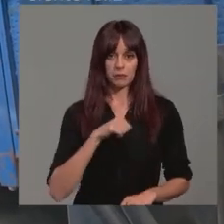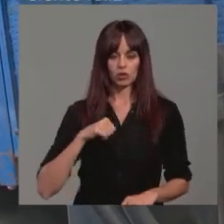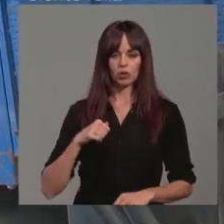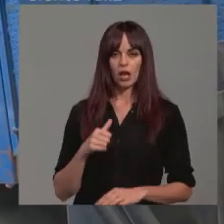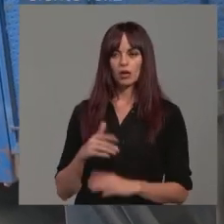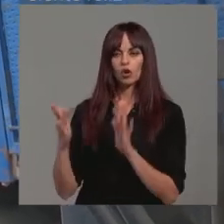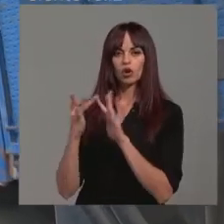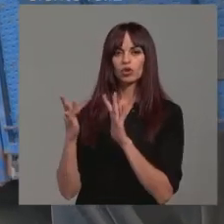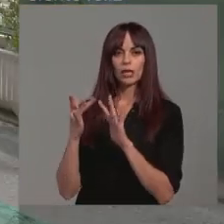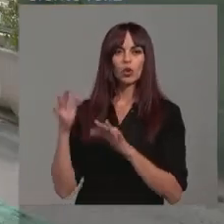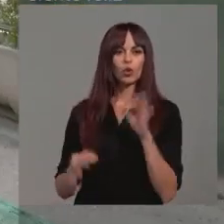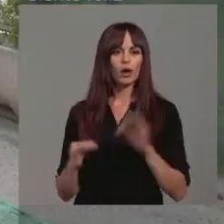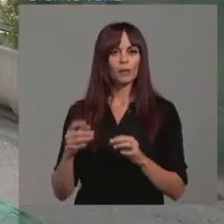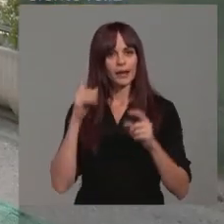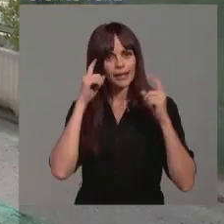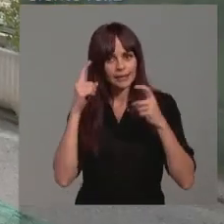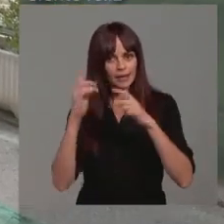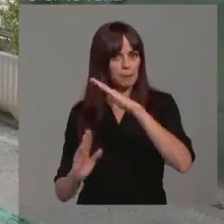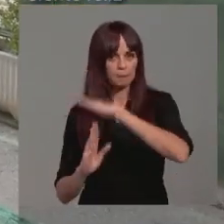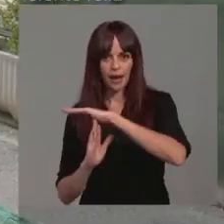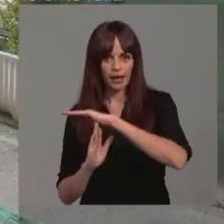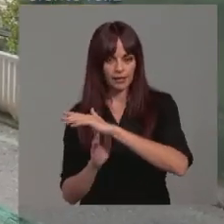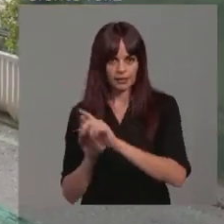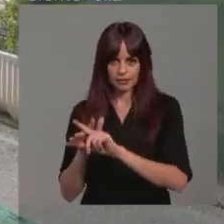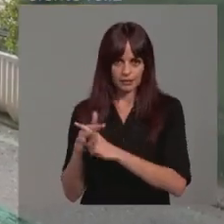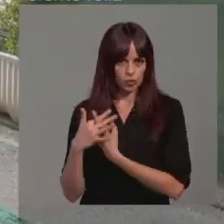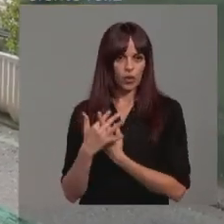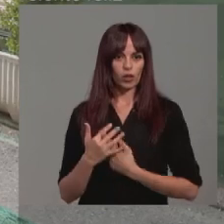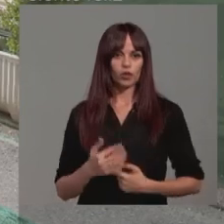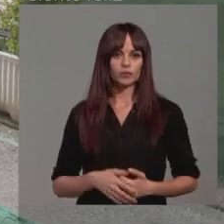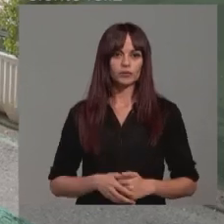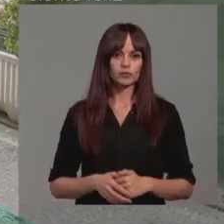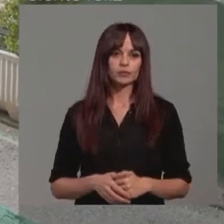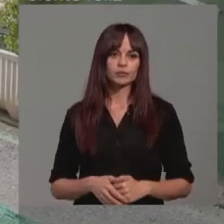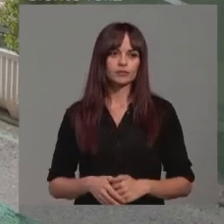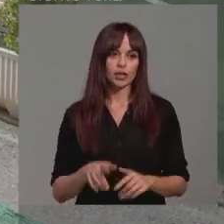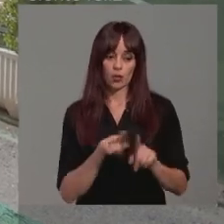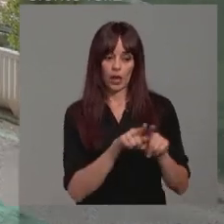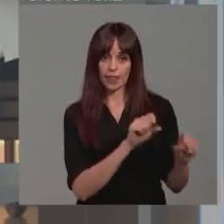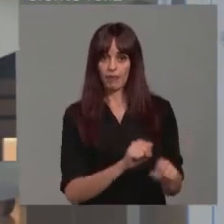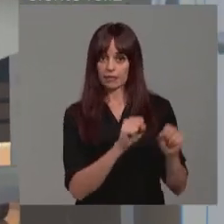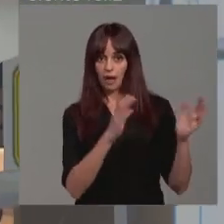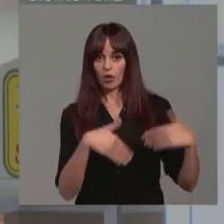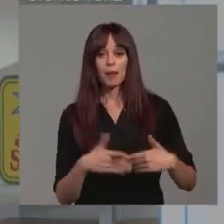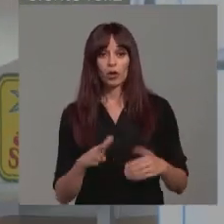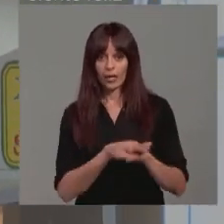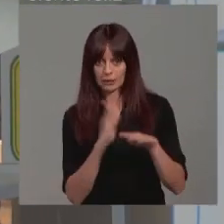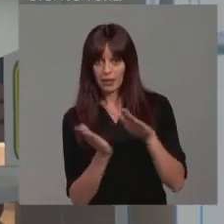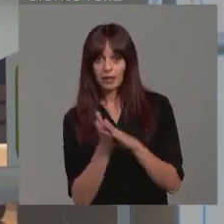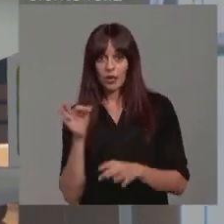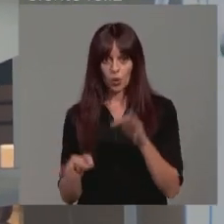puse en contacto con el jugado para intentar parar esta situación, pues bueno, que dejaba en indecisión. Pero es que en el expediente judicial,